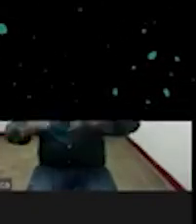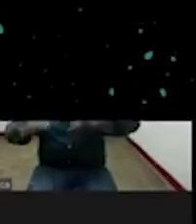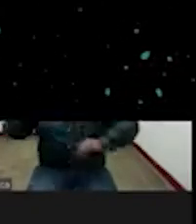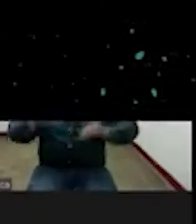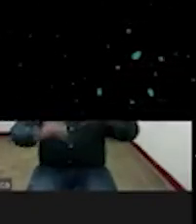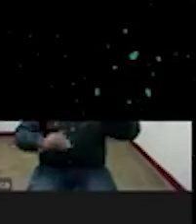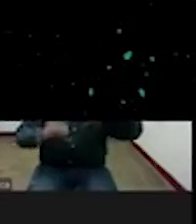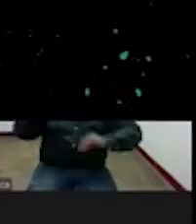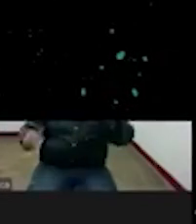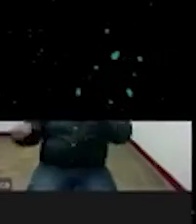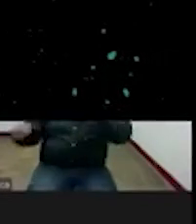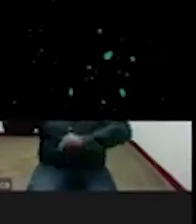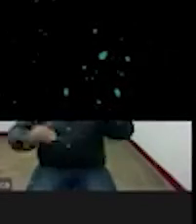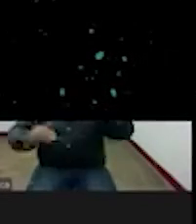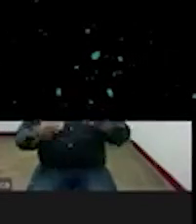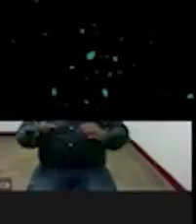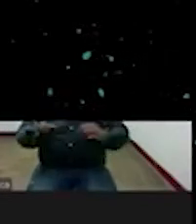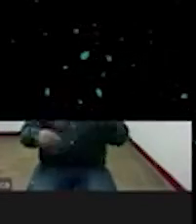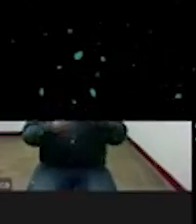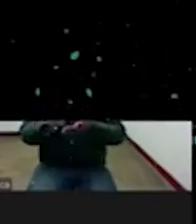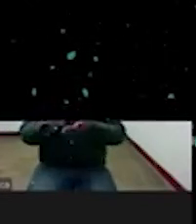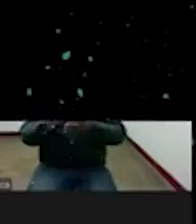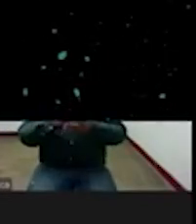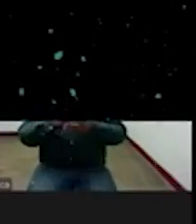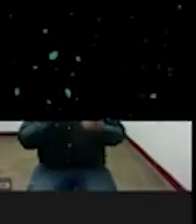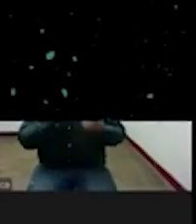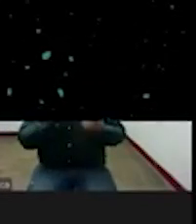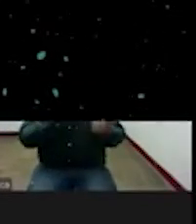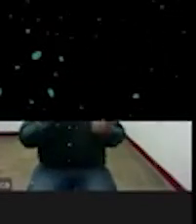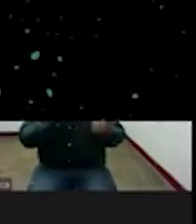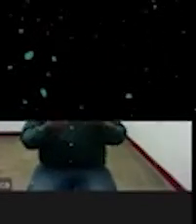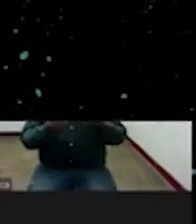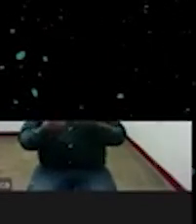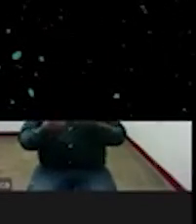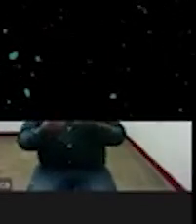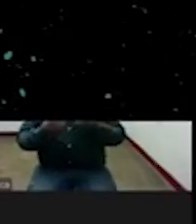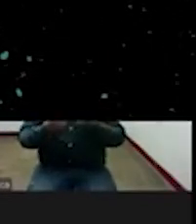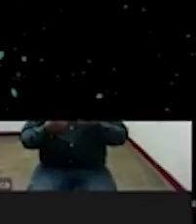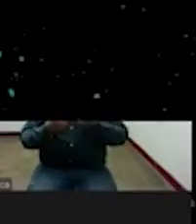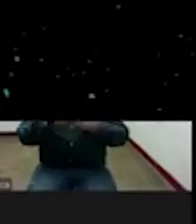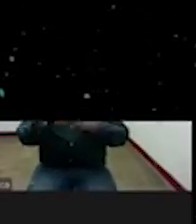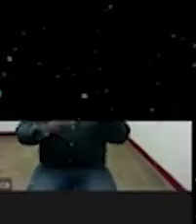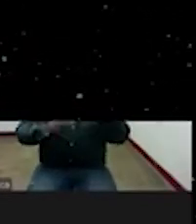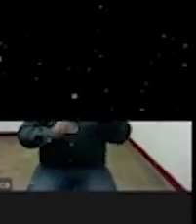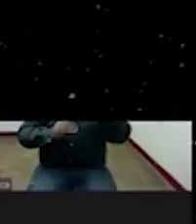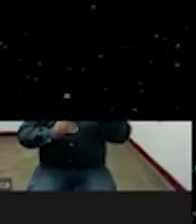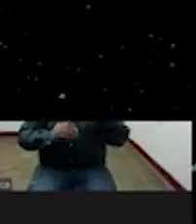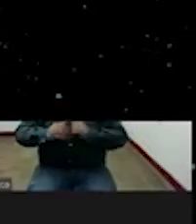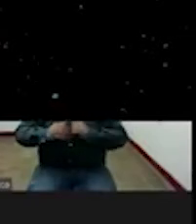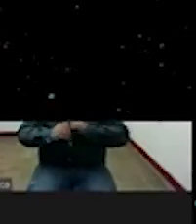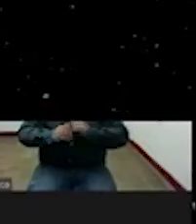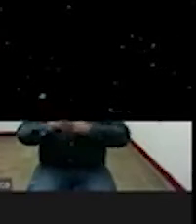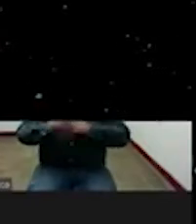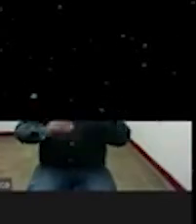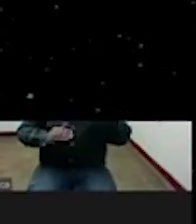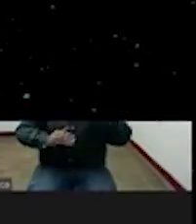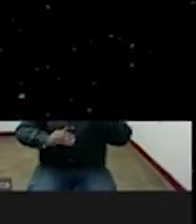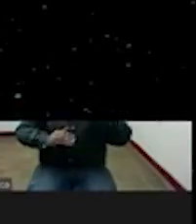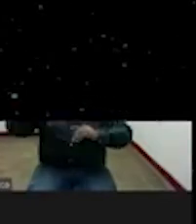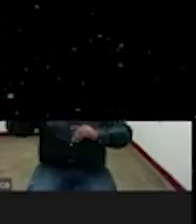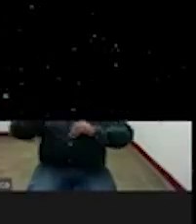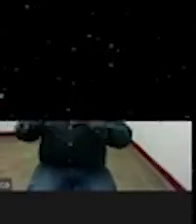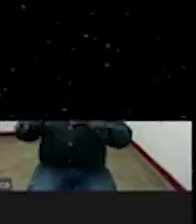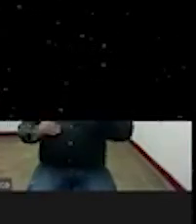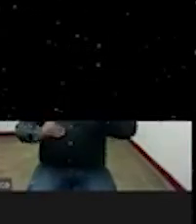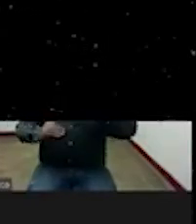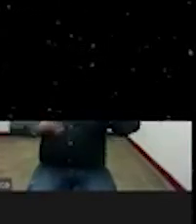porque si fuera diálogo bueno asimétrico si es de forma vertical cierto y